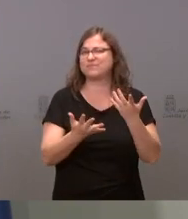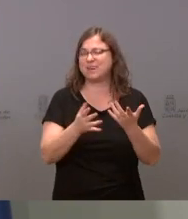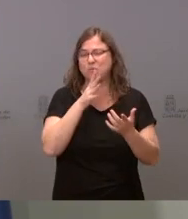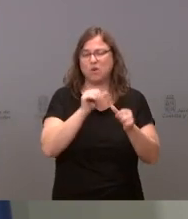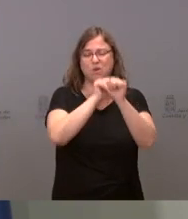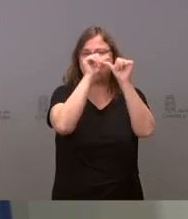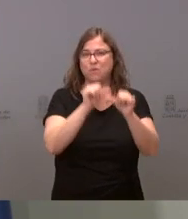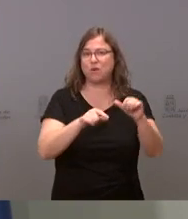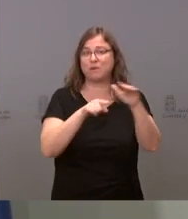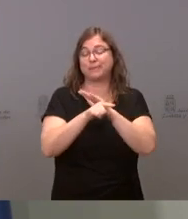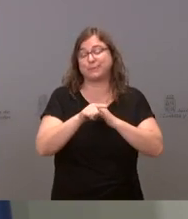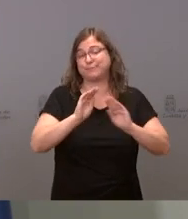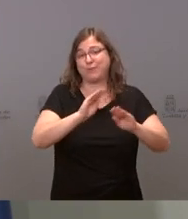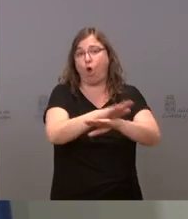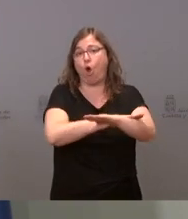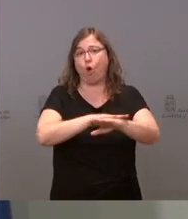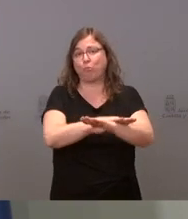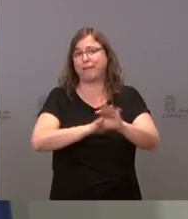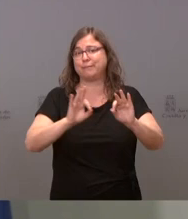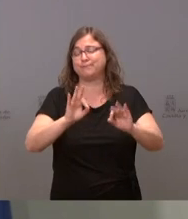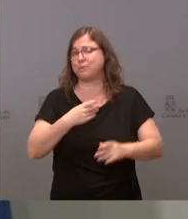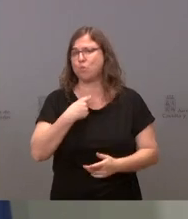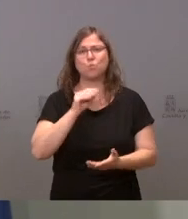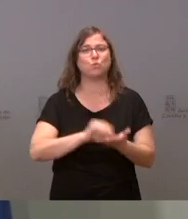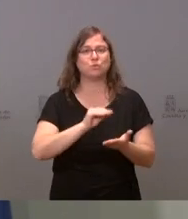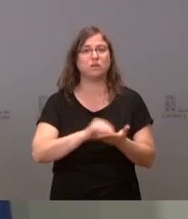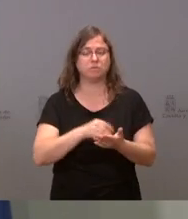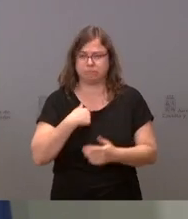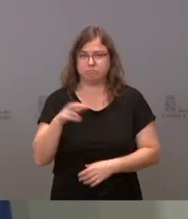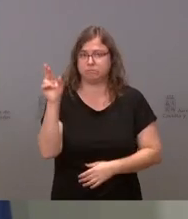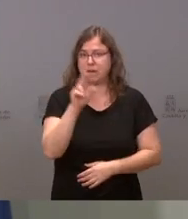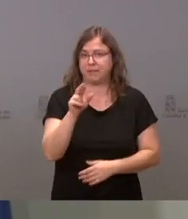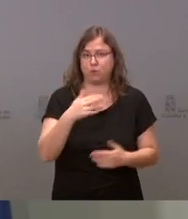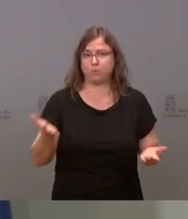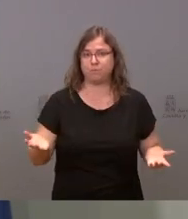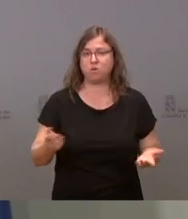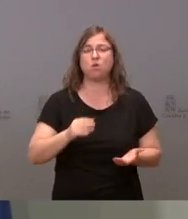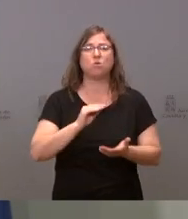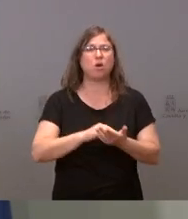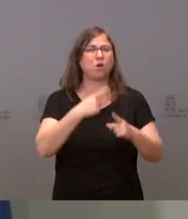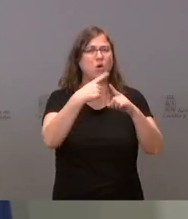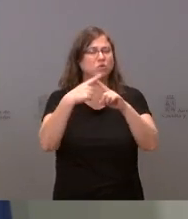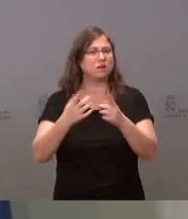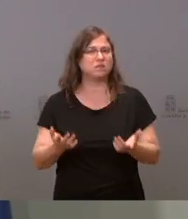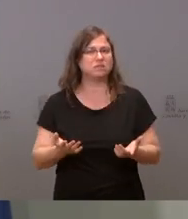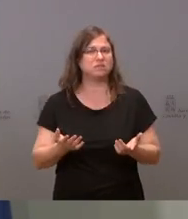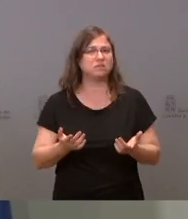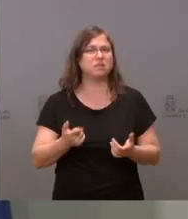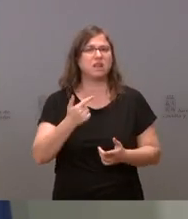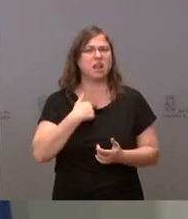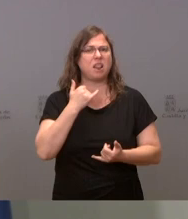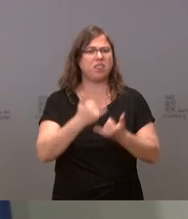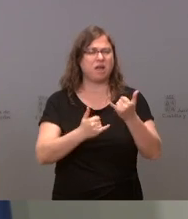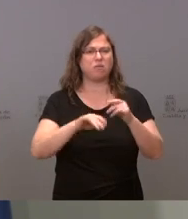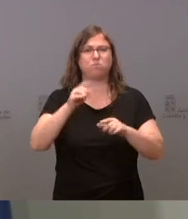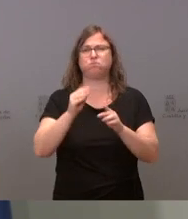de nuestro Gobierno. Yo lo he dicho muchas veces y lo repito, hay pocas cosas que han contribuido tanto a